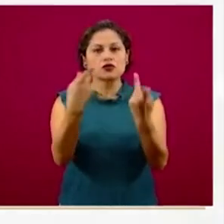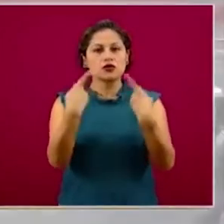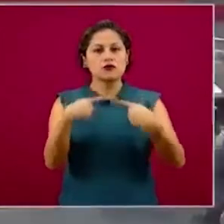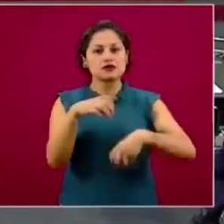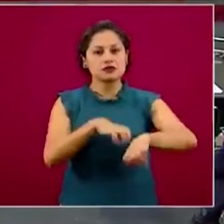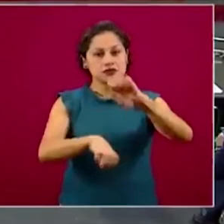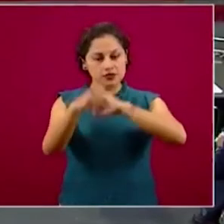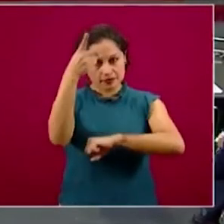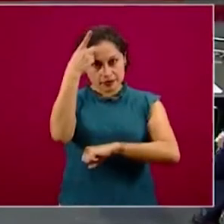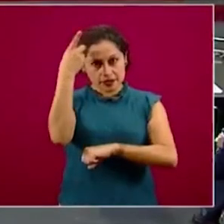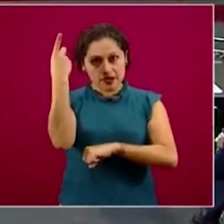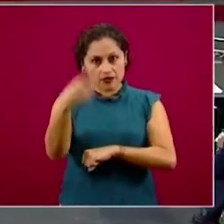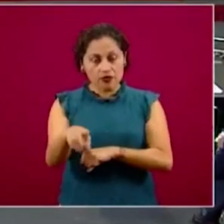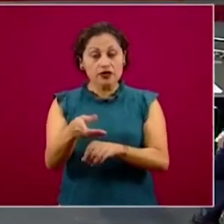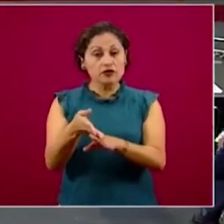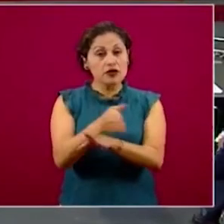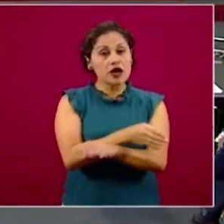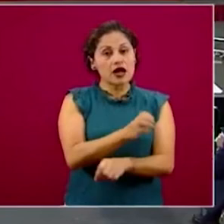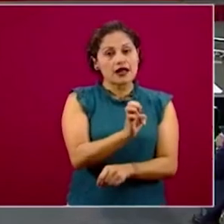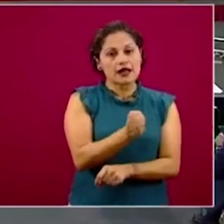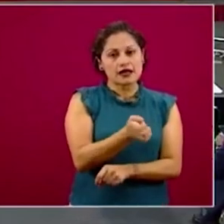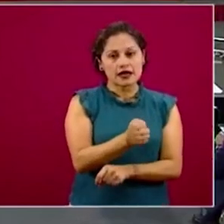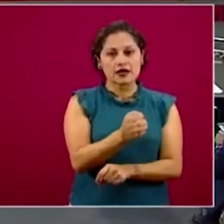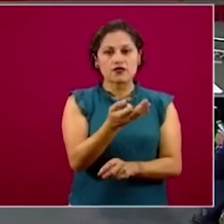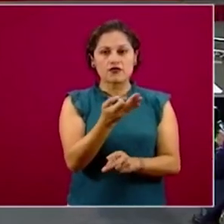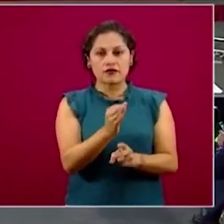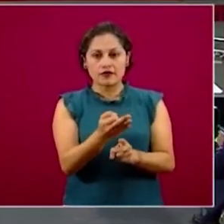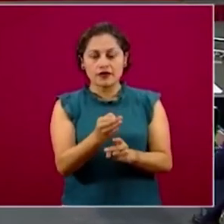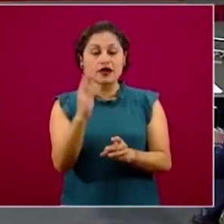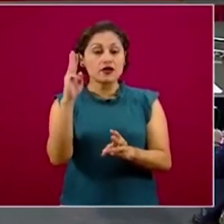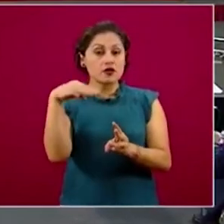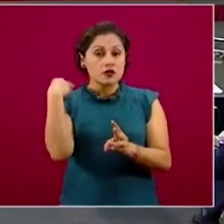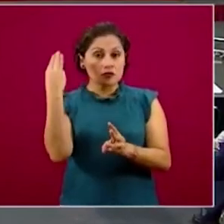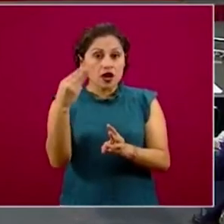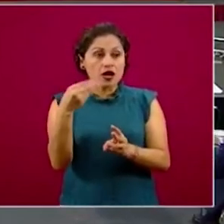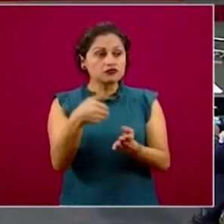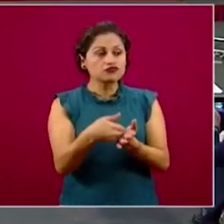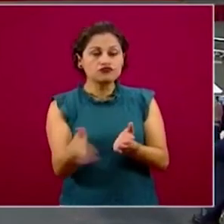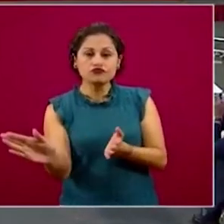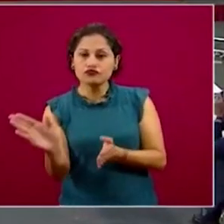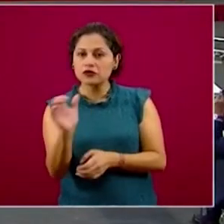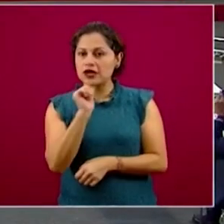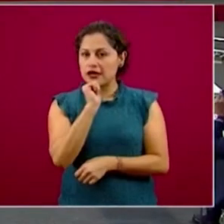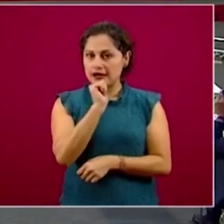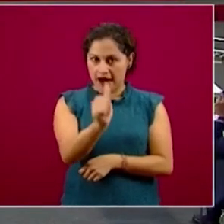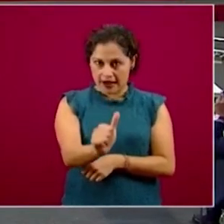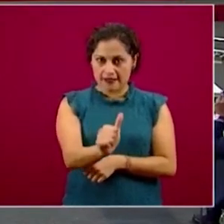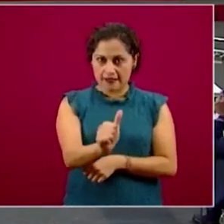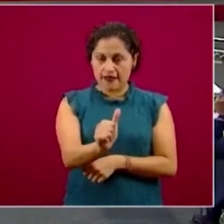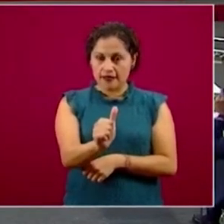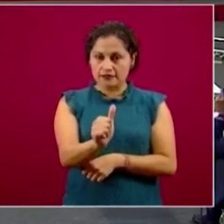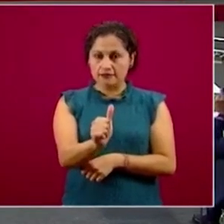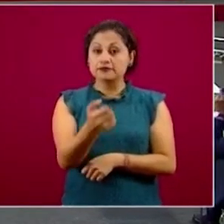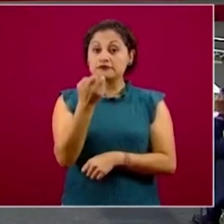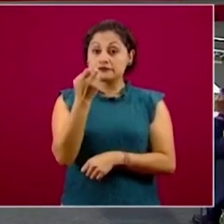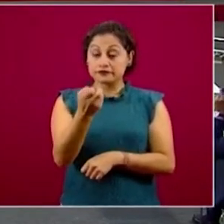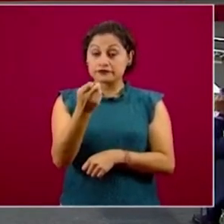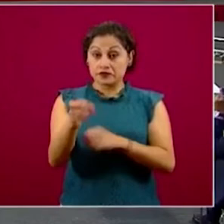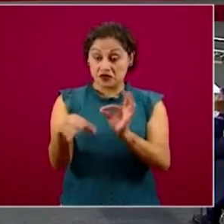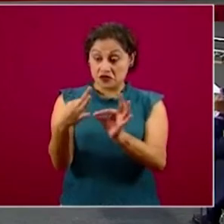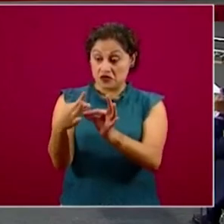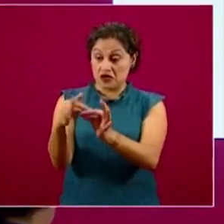enero, febrero y marzo no despidieron a nadie de sus trabajadores. ¿Por qué eficiencia? Porque este programa empezó